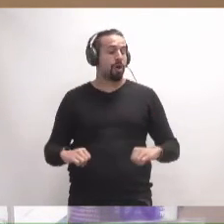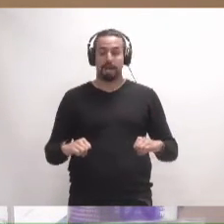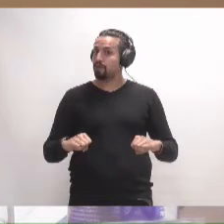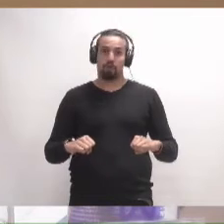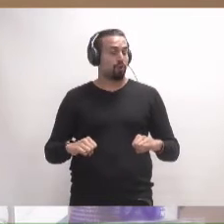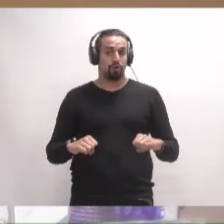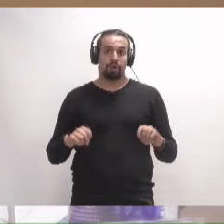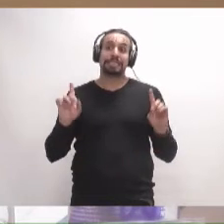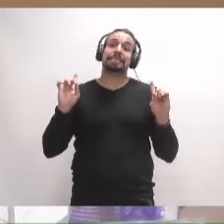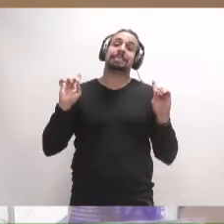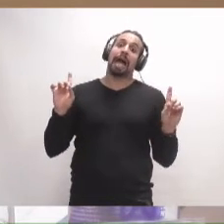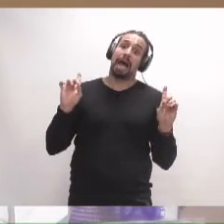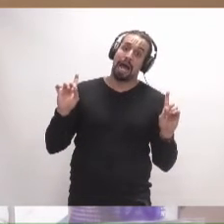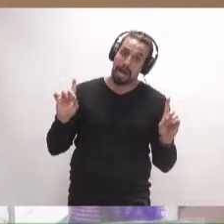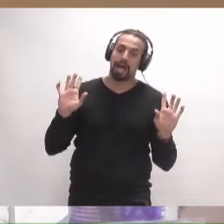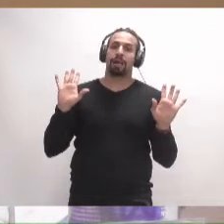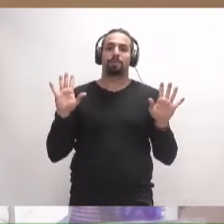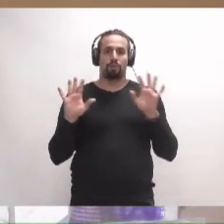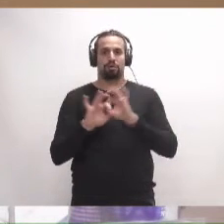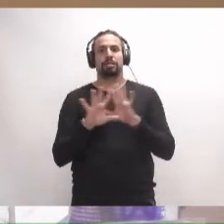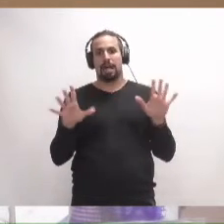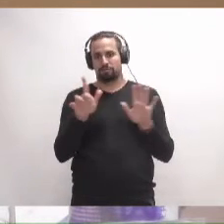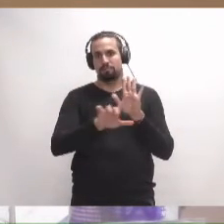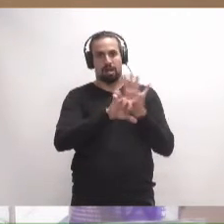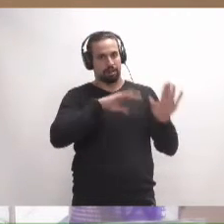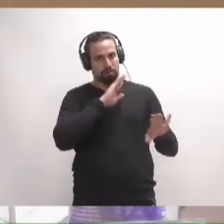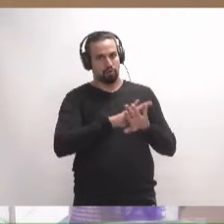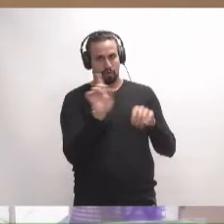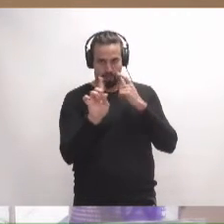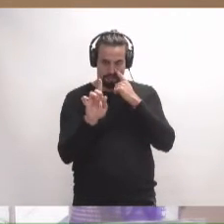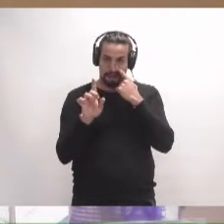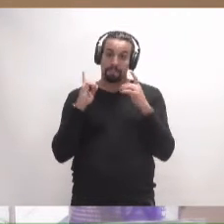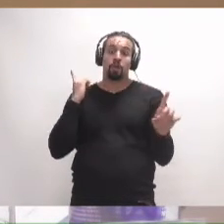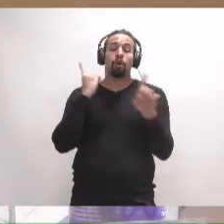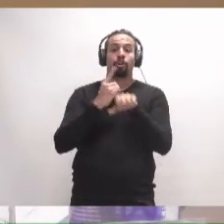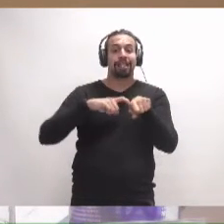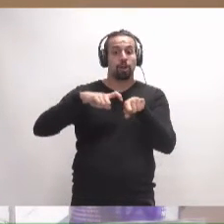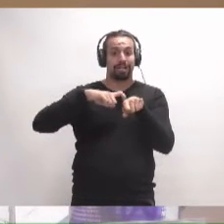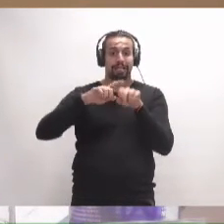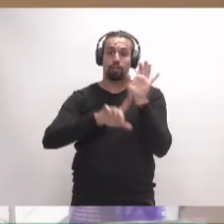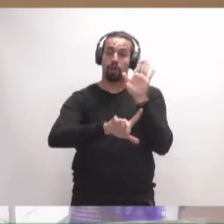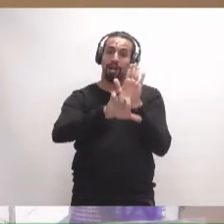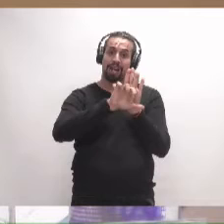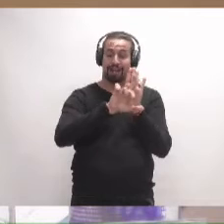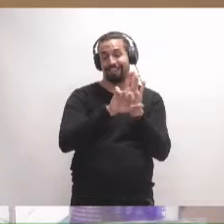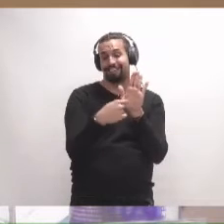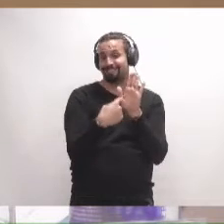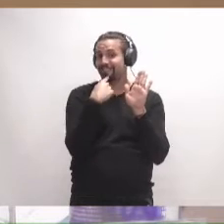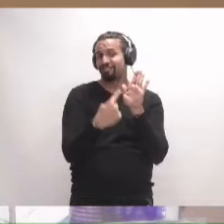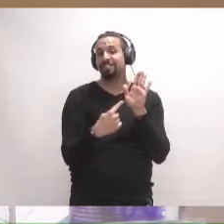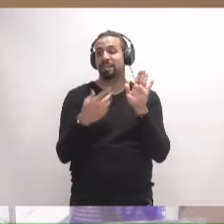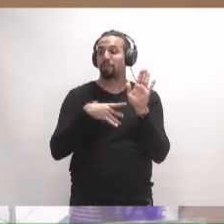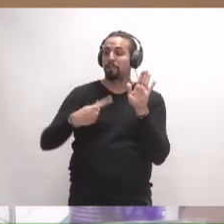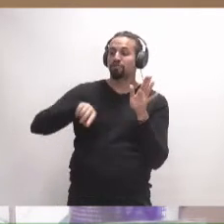salvo, claro, lógicamente, que esté viciado de ilegalidad en contra de los criterios que establece la ley para poder estimar las